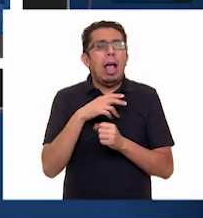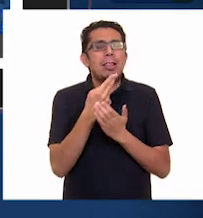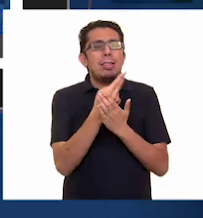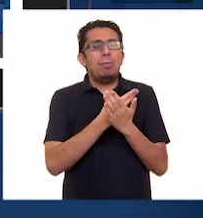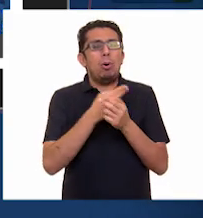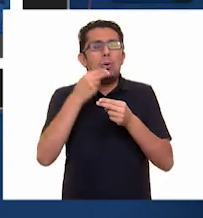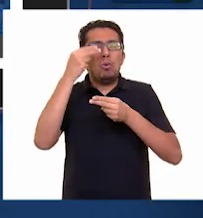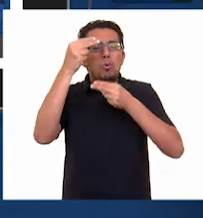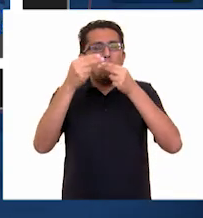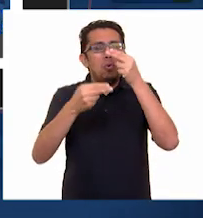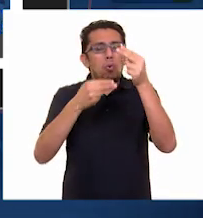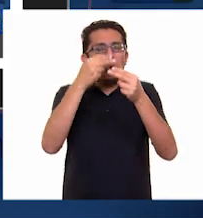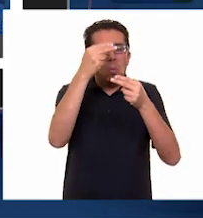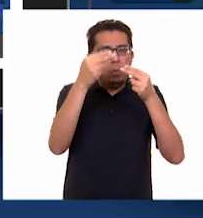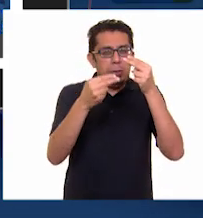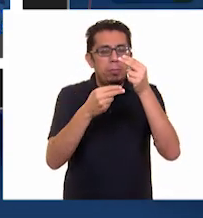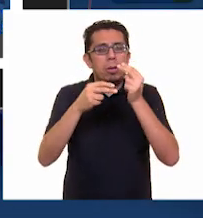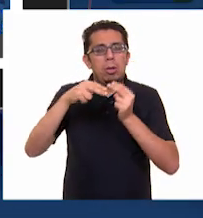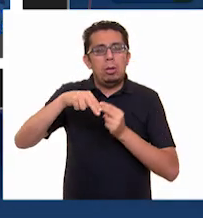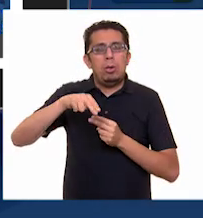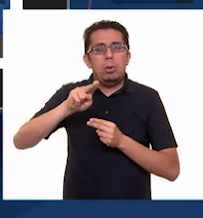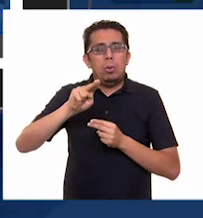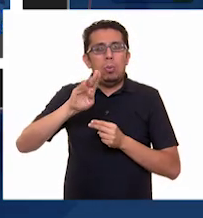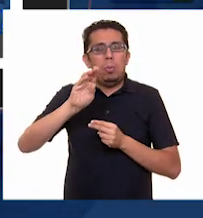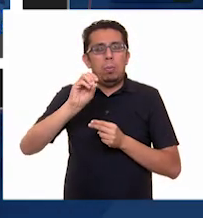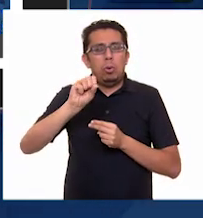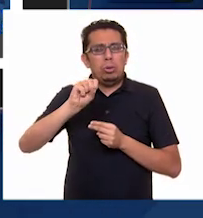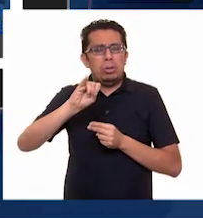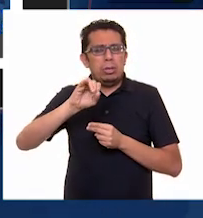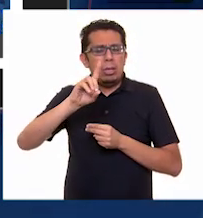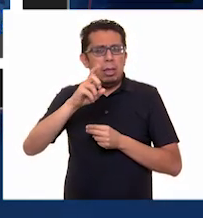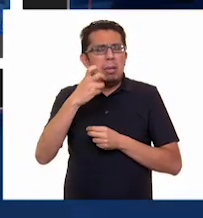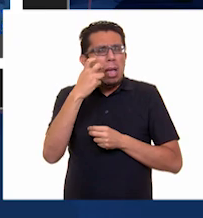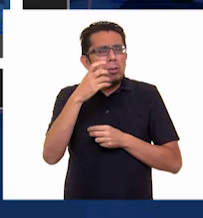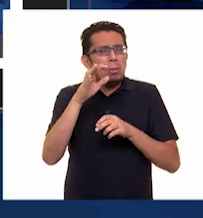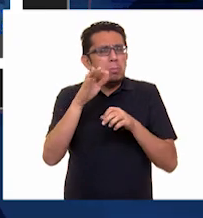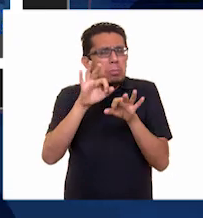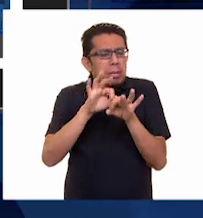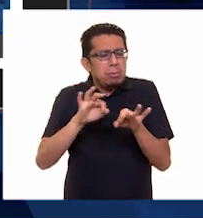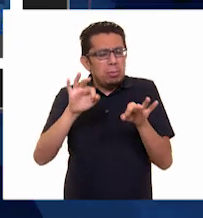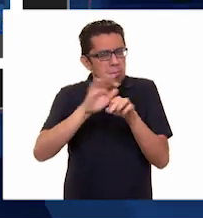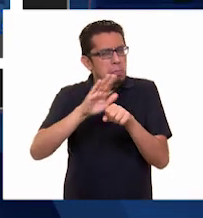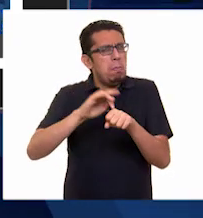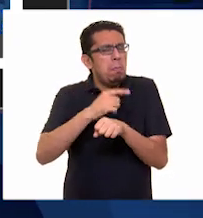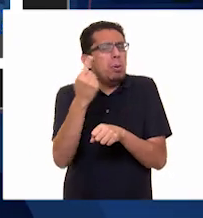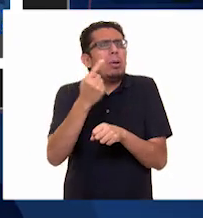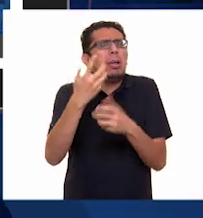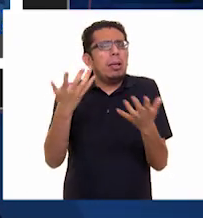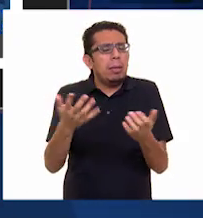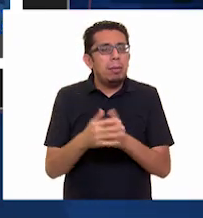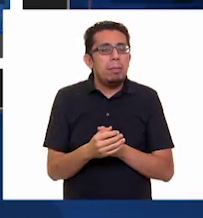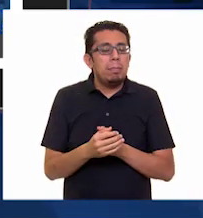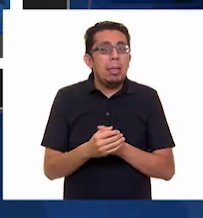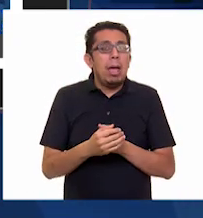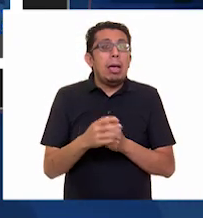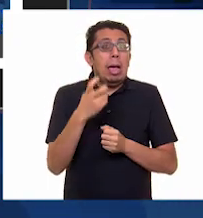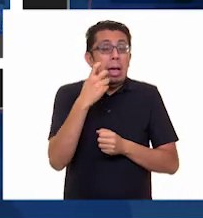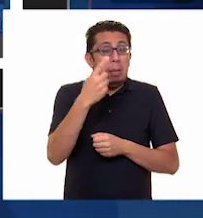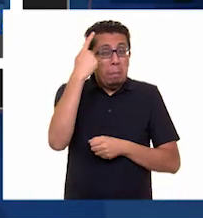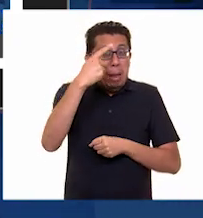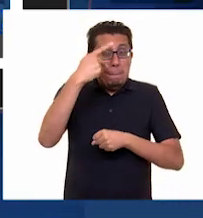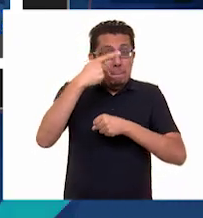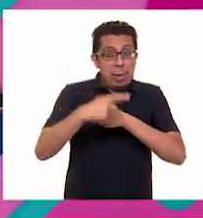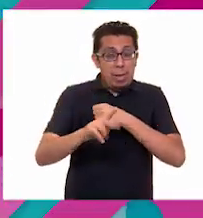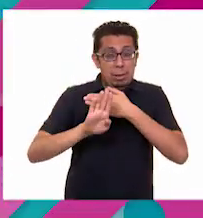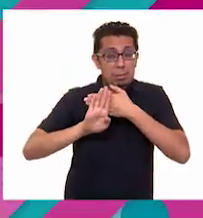Se refiere a la nubosidad. ¿Pero por qué son importantes las nubes para los riesgos? Para prevenir riesgos es